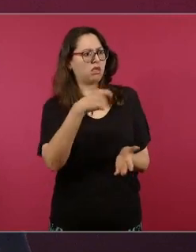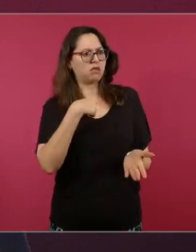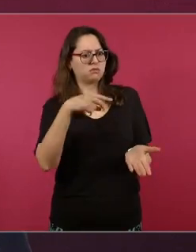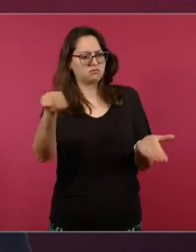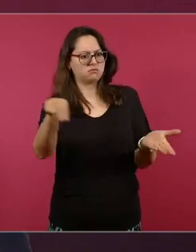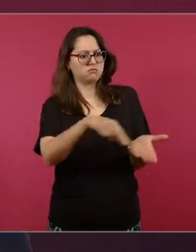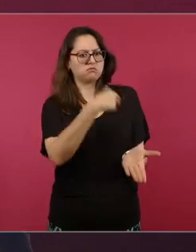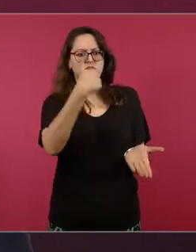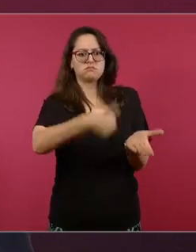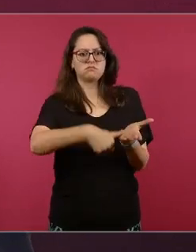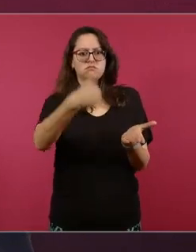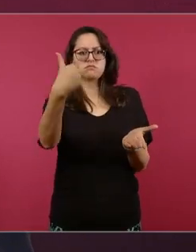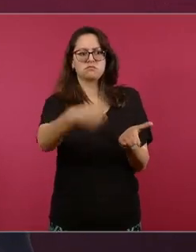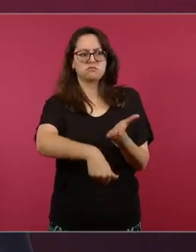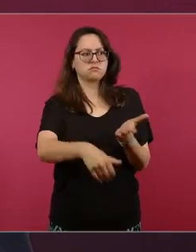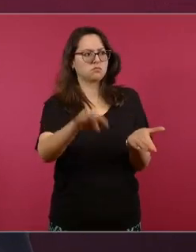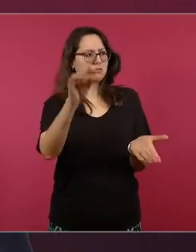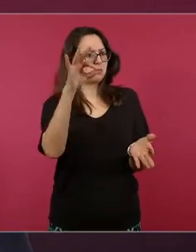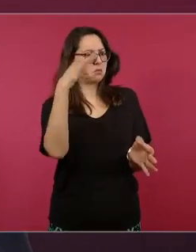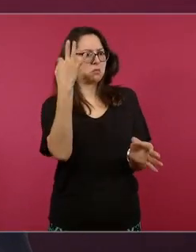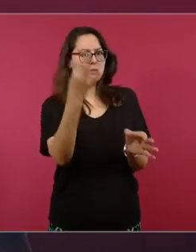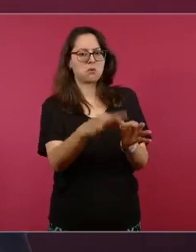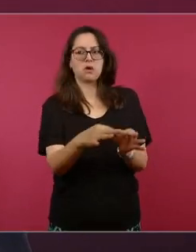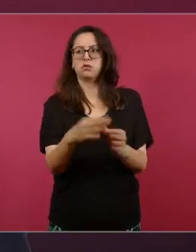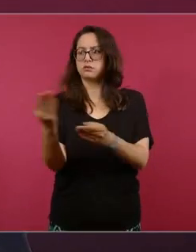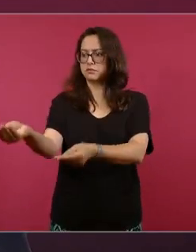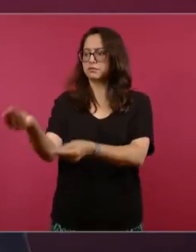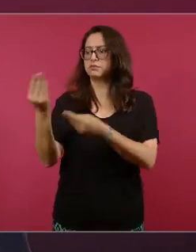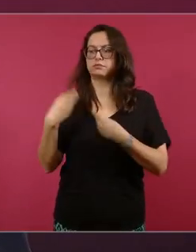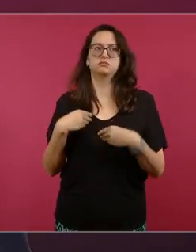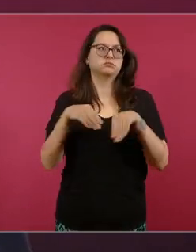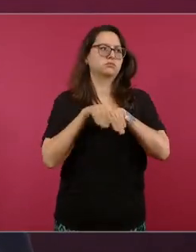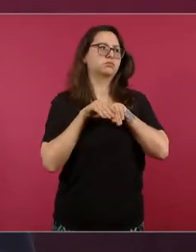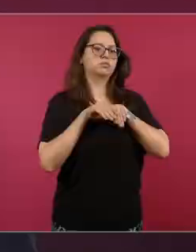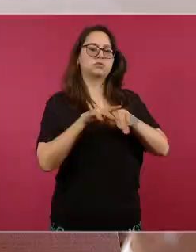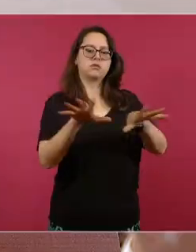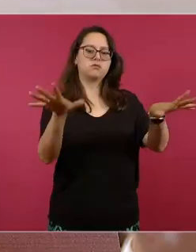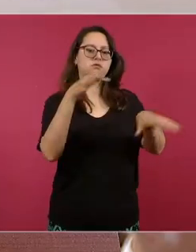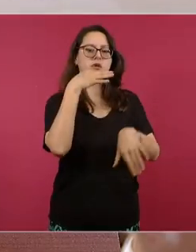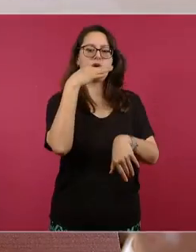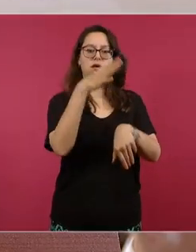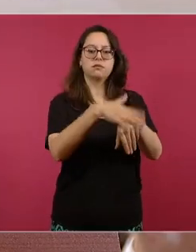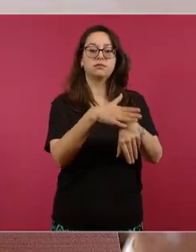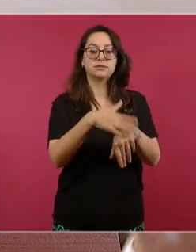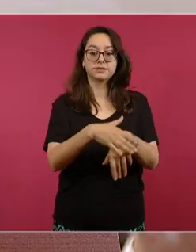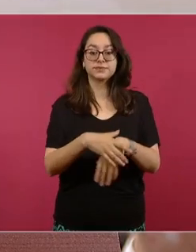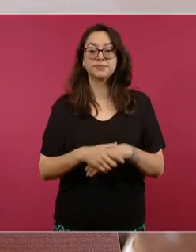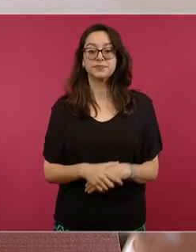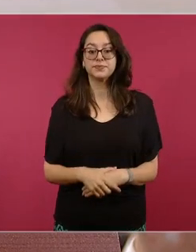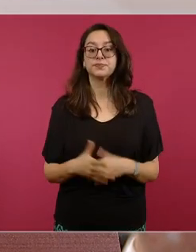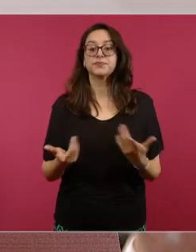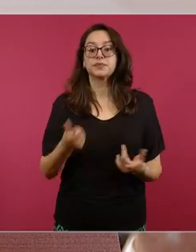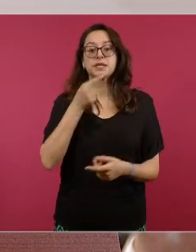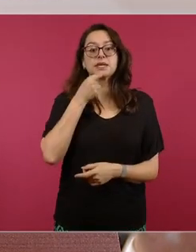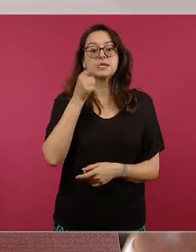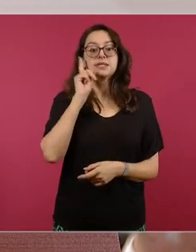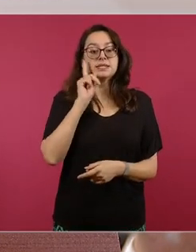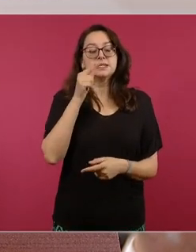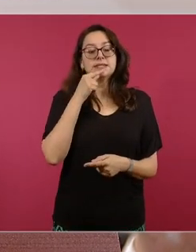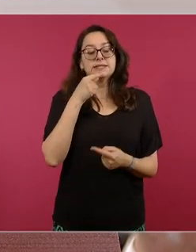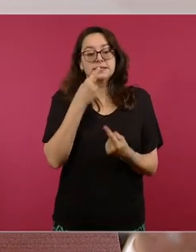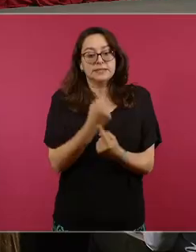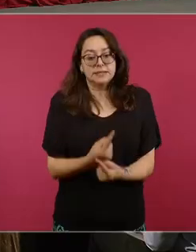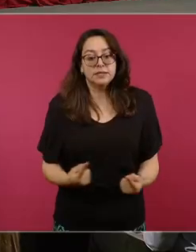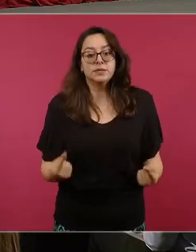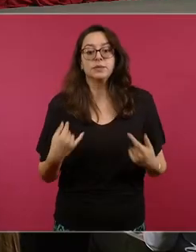informe de localización firmado por el personal autorizado al respecto en el caso de niñas niños y adolescentes